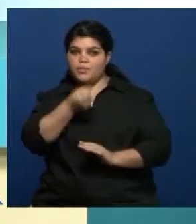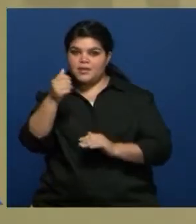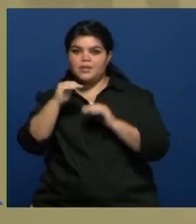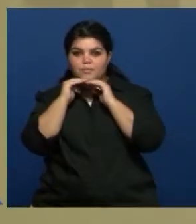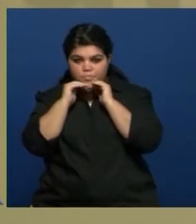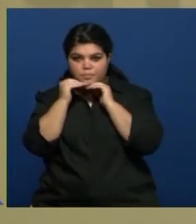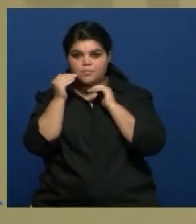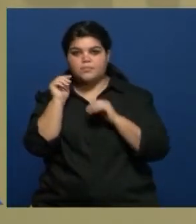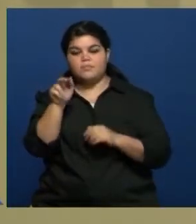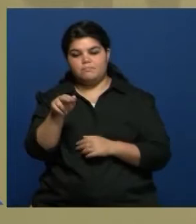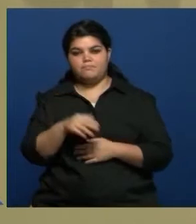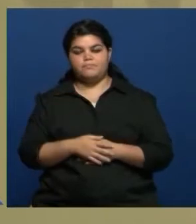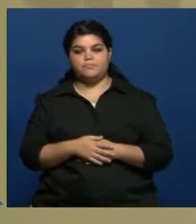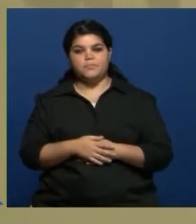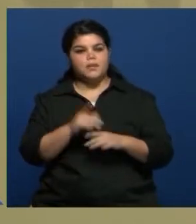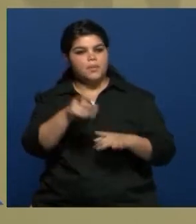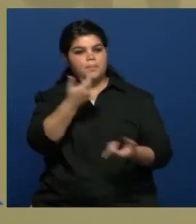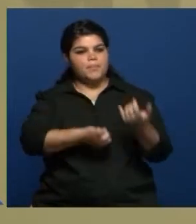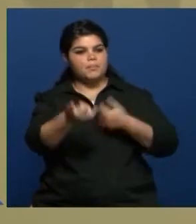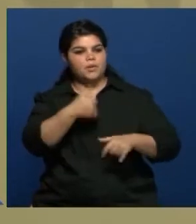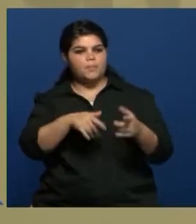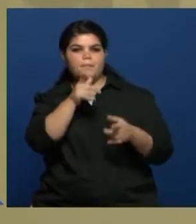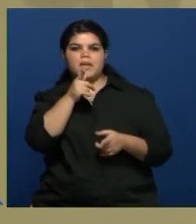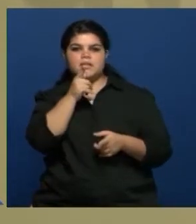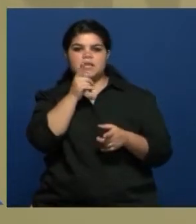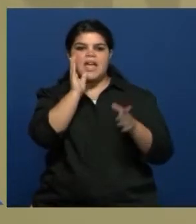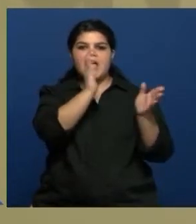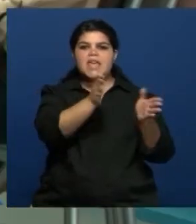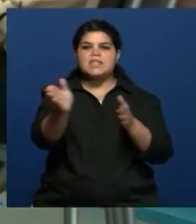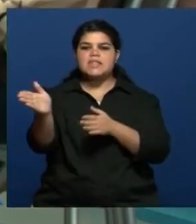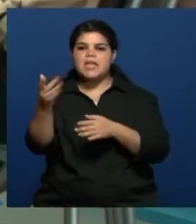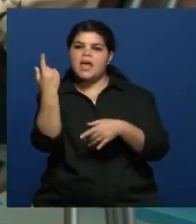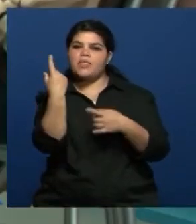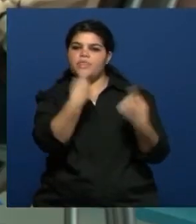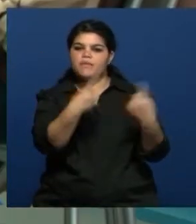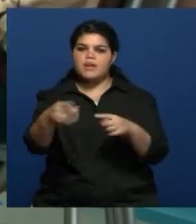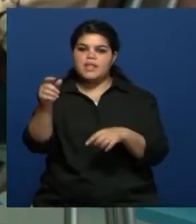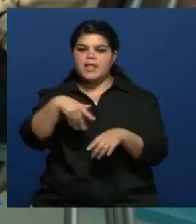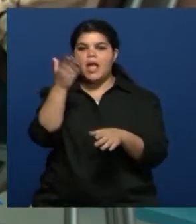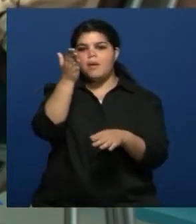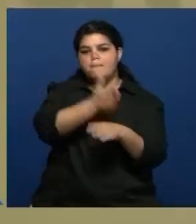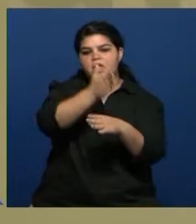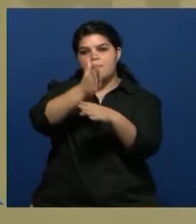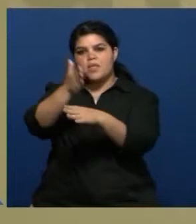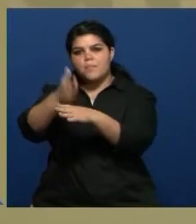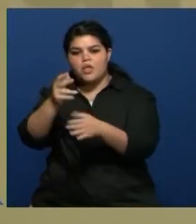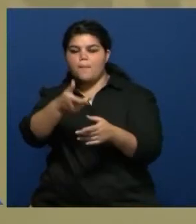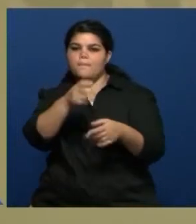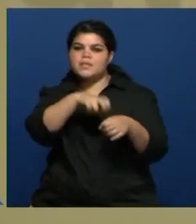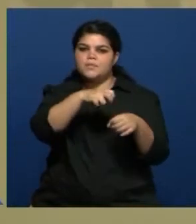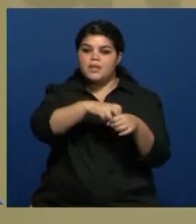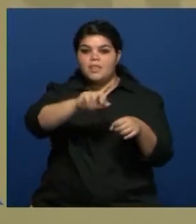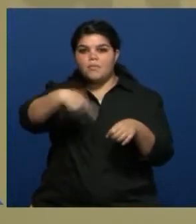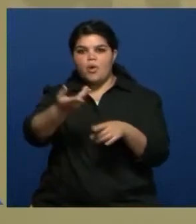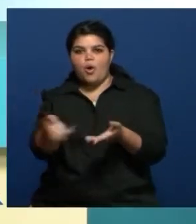Todos invitados. Exacto. Me explicaban la dinámica, como si fuera una varieté, ¿no? Distintas escenas, te tomás una cervecita en el entremedio, volvés a ver escenas un ratito más tarde.